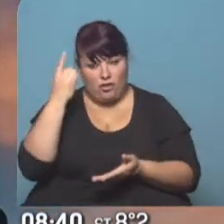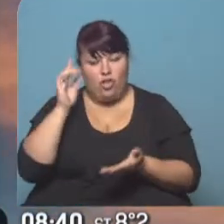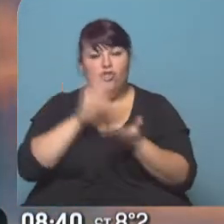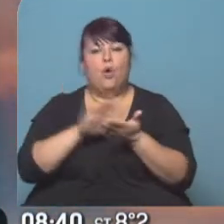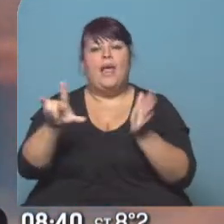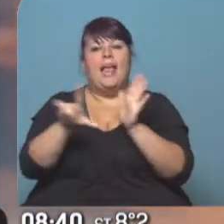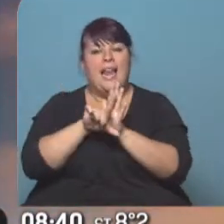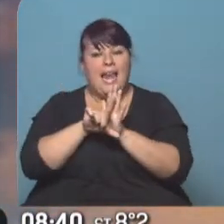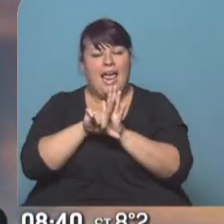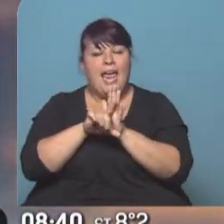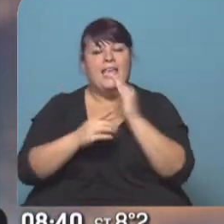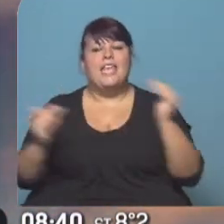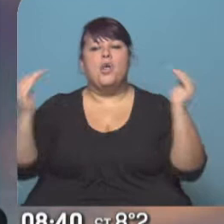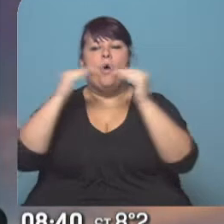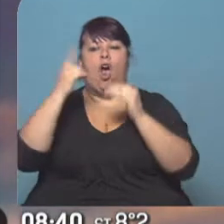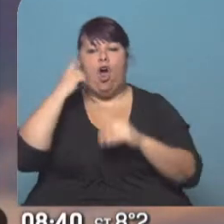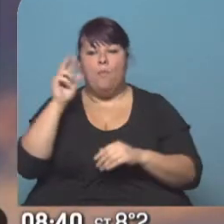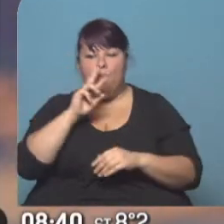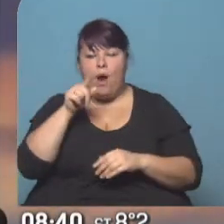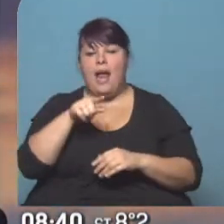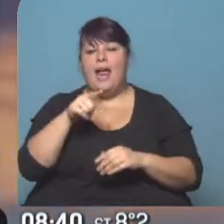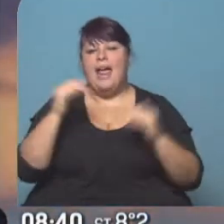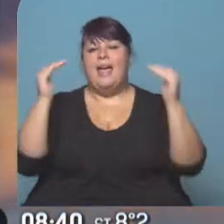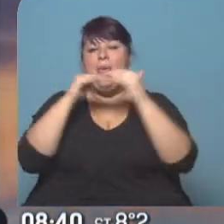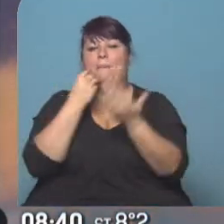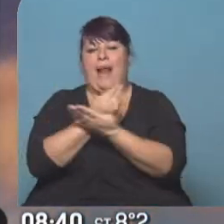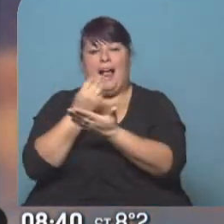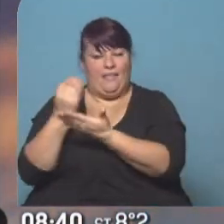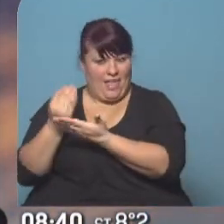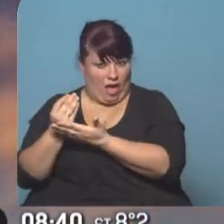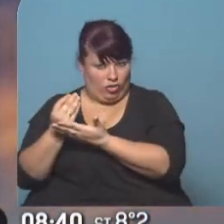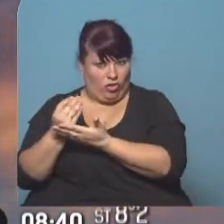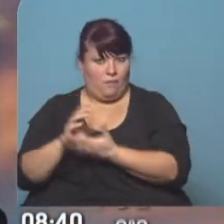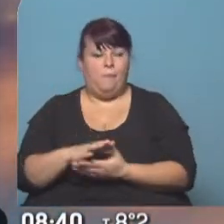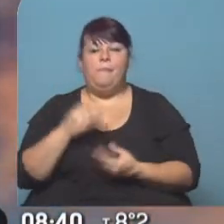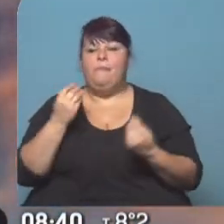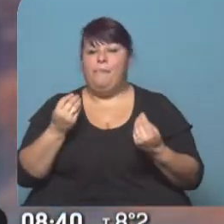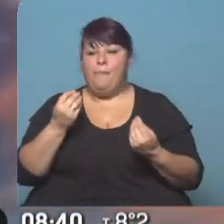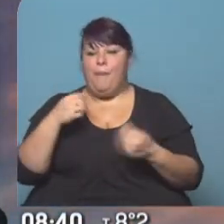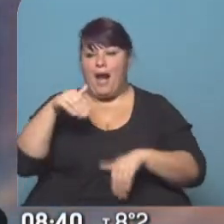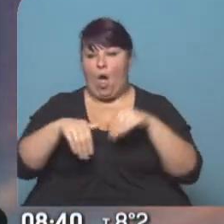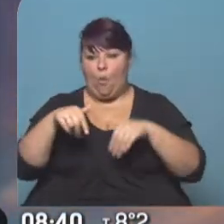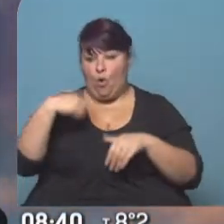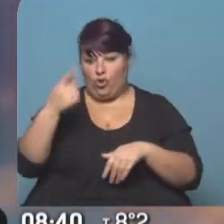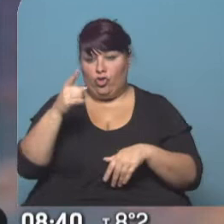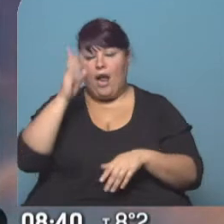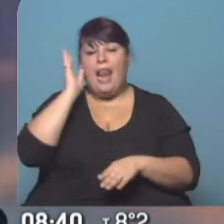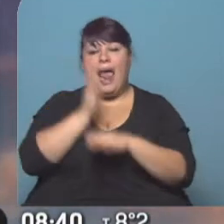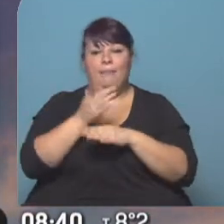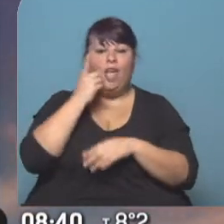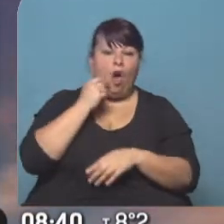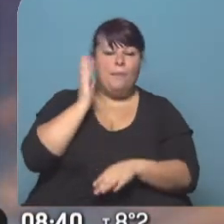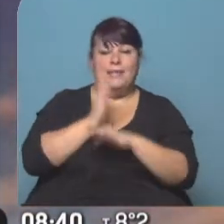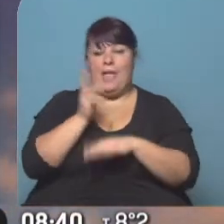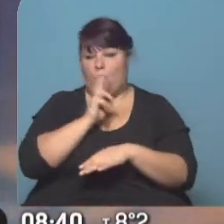la ley de paridad de género o paridad de candidatos en definitiva para las elecciones, 50% de hombres,